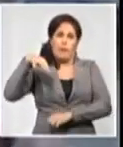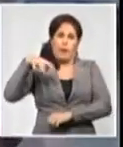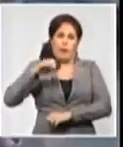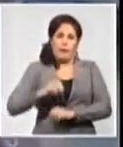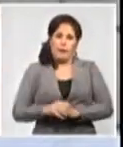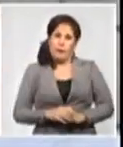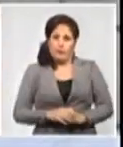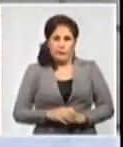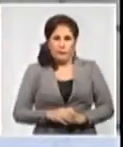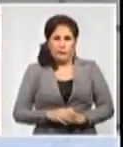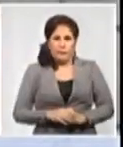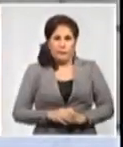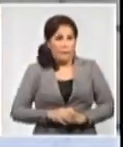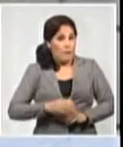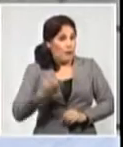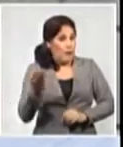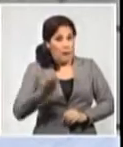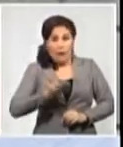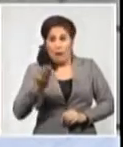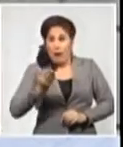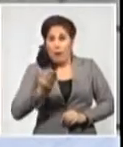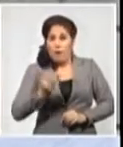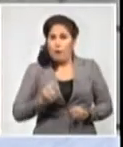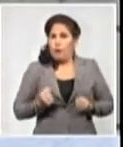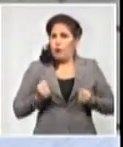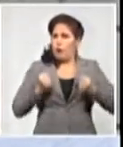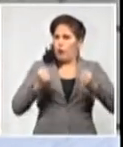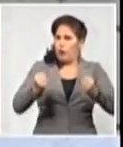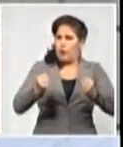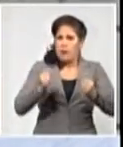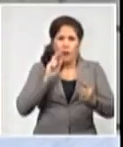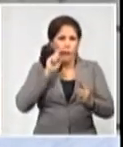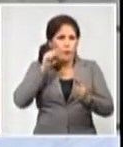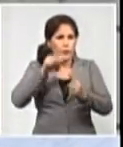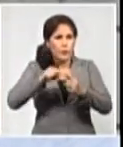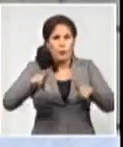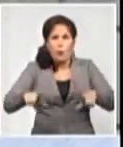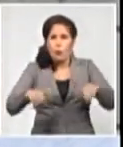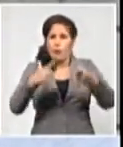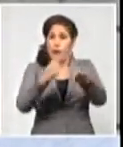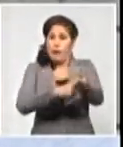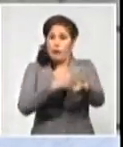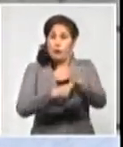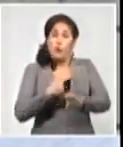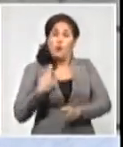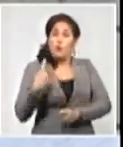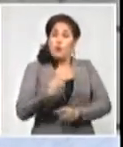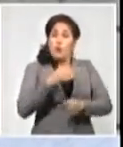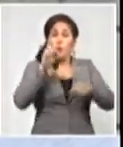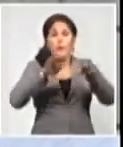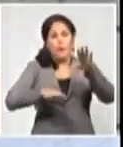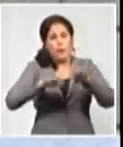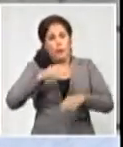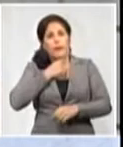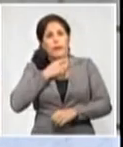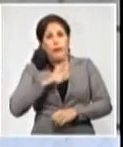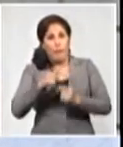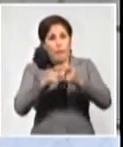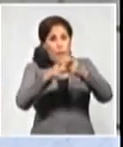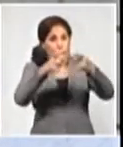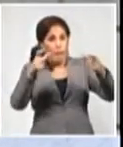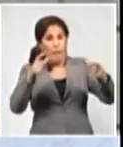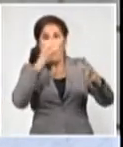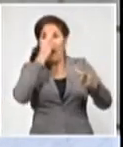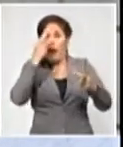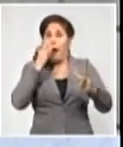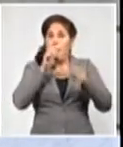la agilidad, de la energía y de la objetividad de la actuación de nosotros dependerá si se amplió o no la